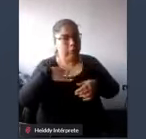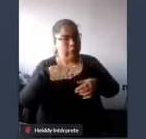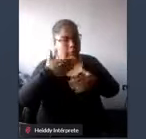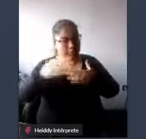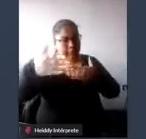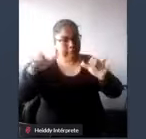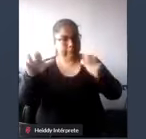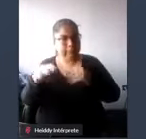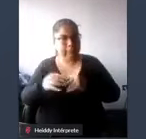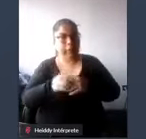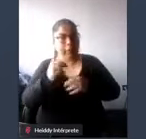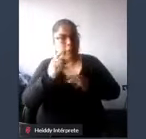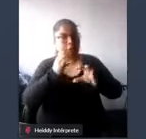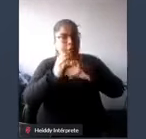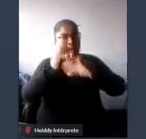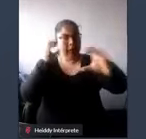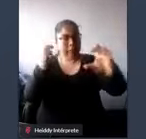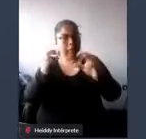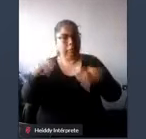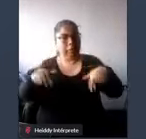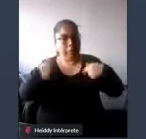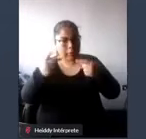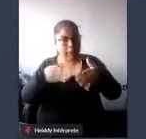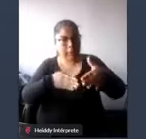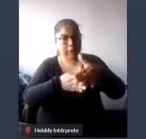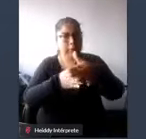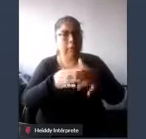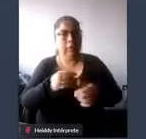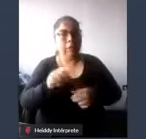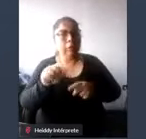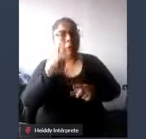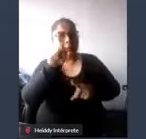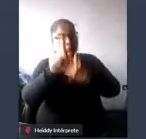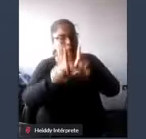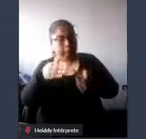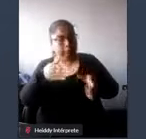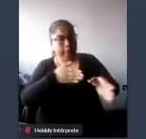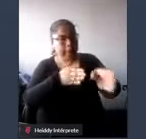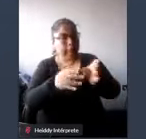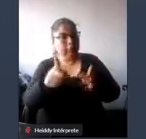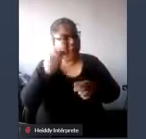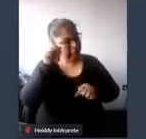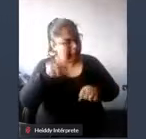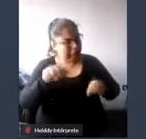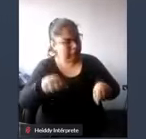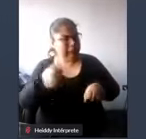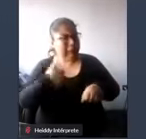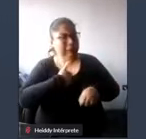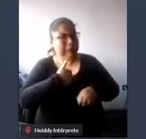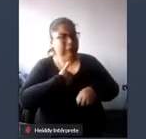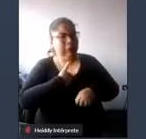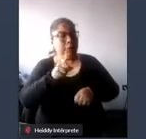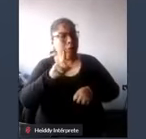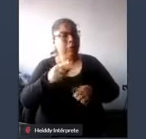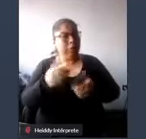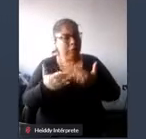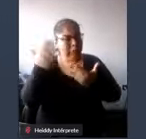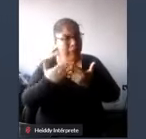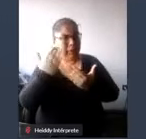tener un transporte accesible donde los desplazamientos sean seguros autónomos y cómodos